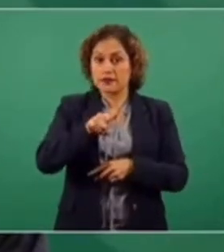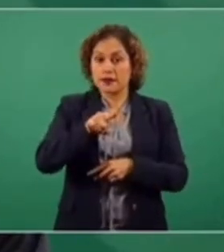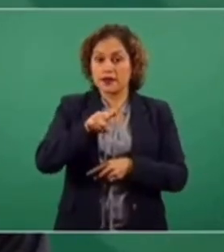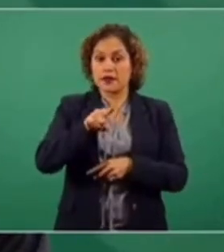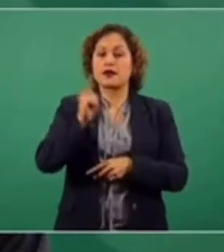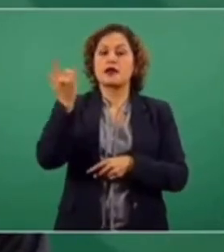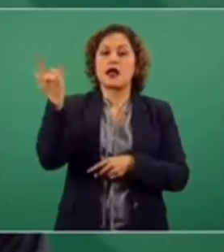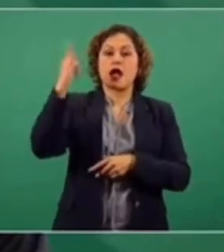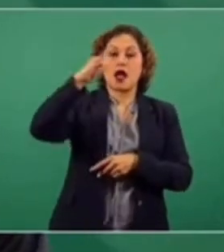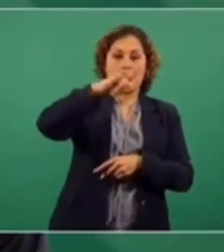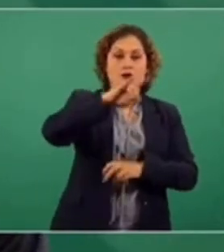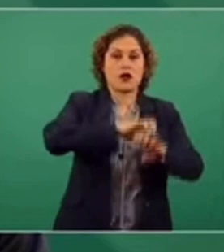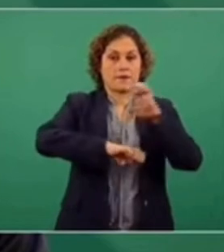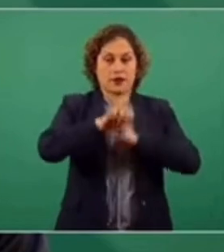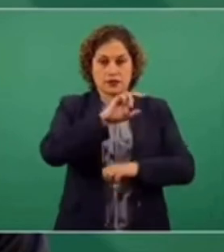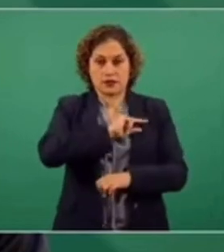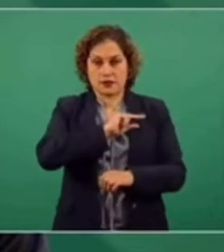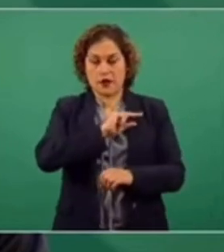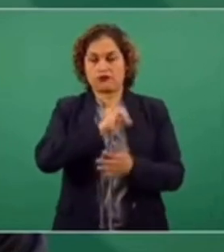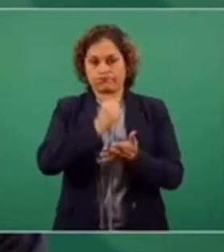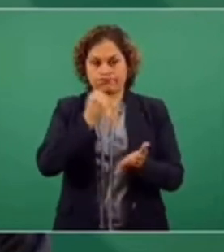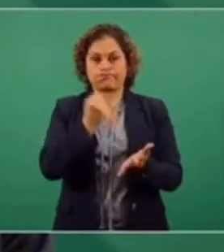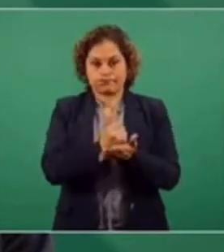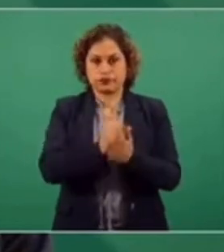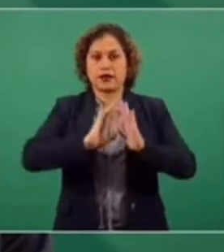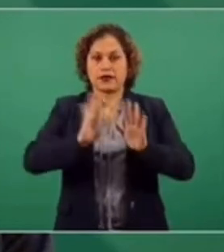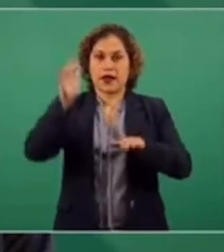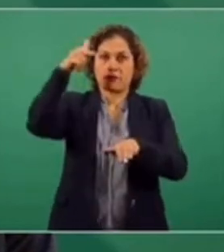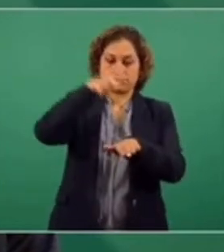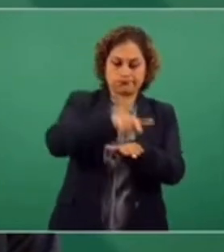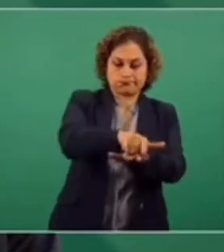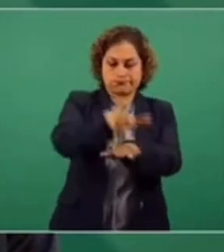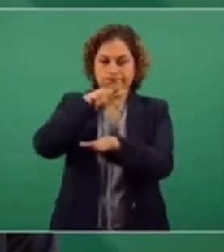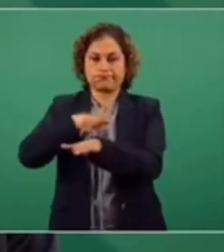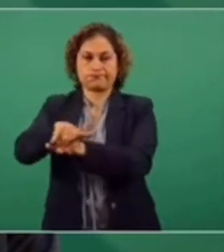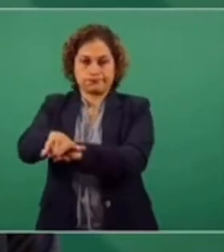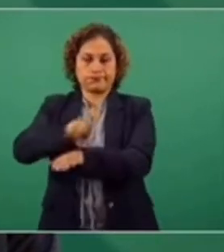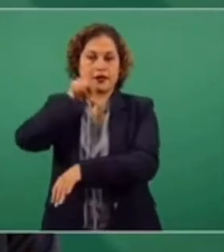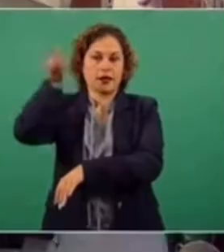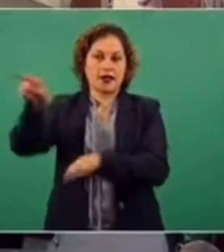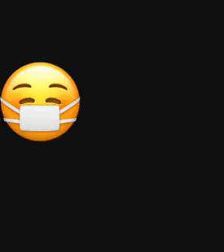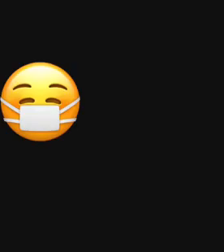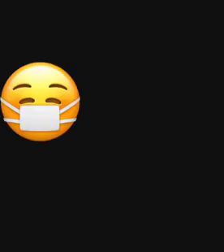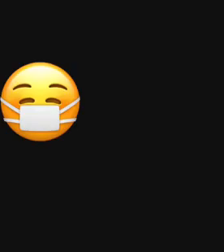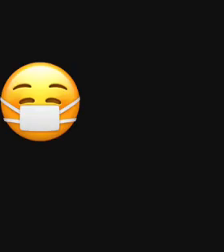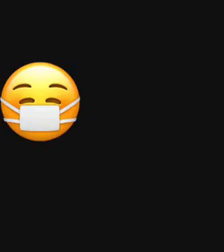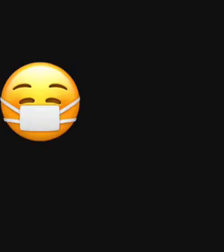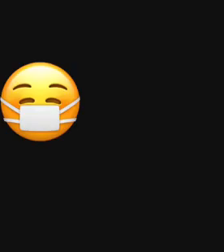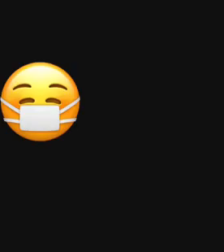de las líneas comerciales, van a bajar en las nuevas pistas del aeropuerto Felipe Ángeles.